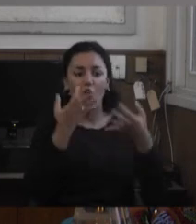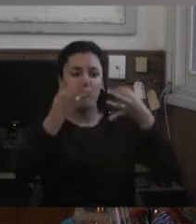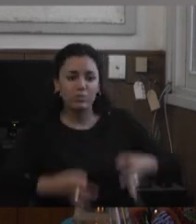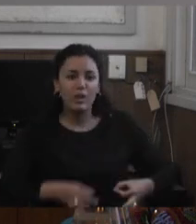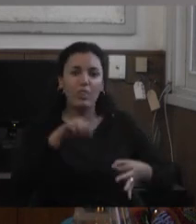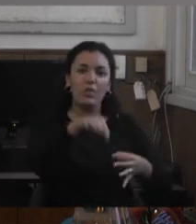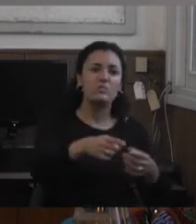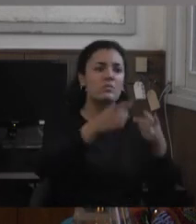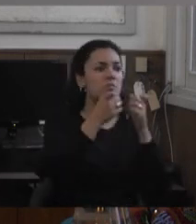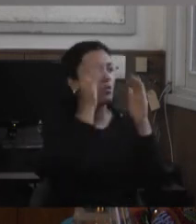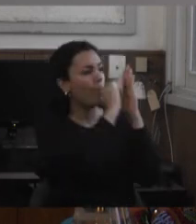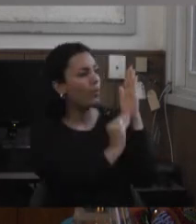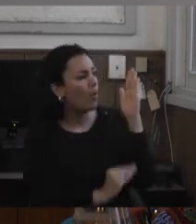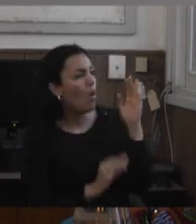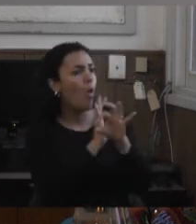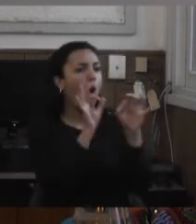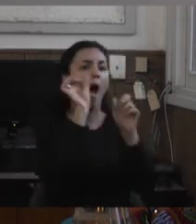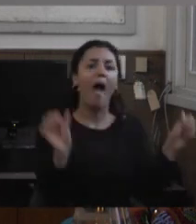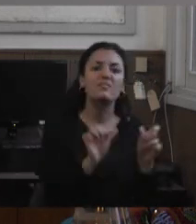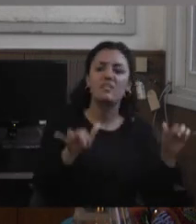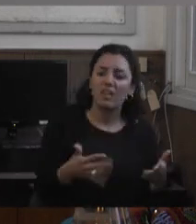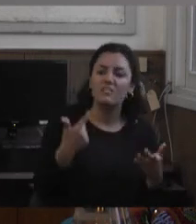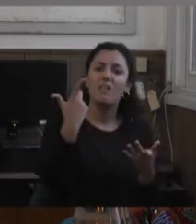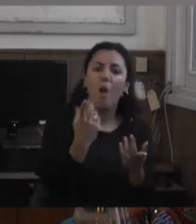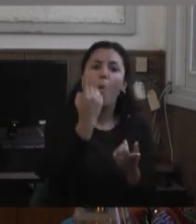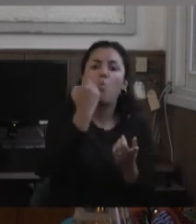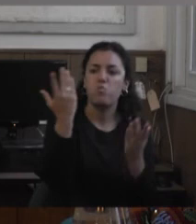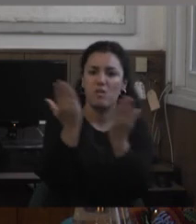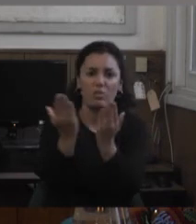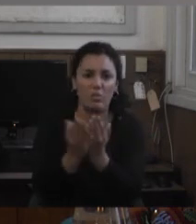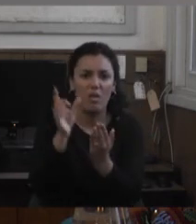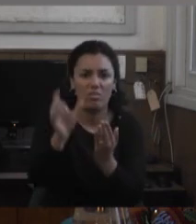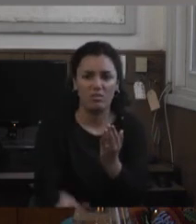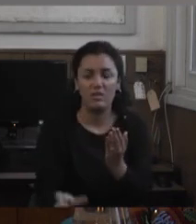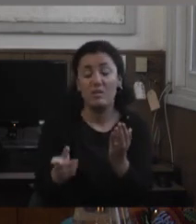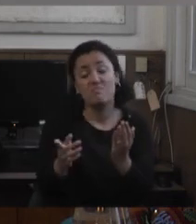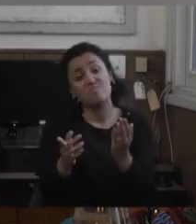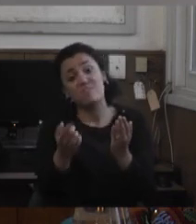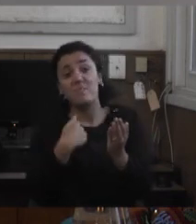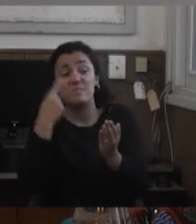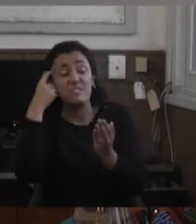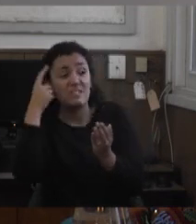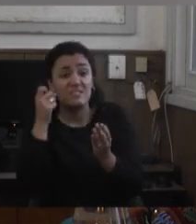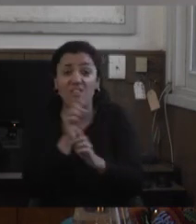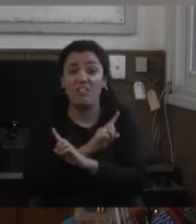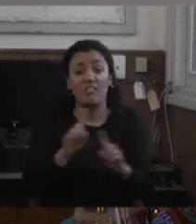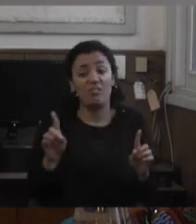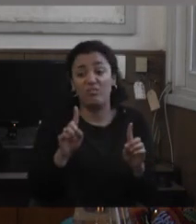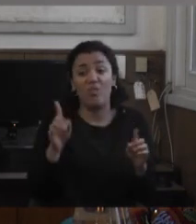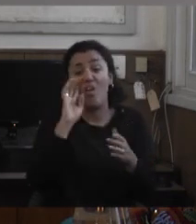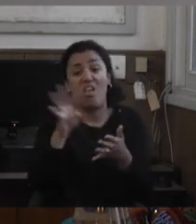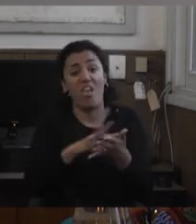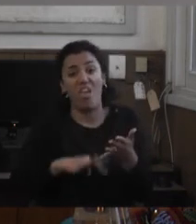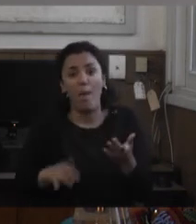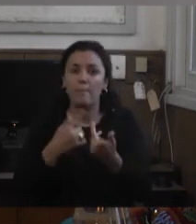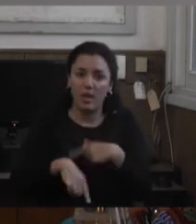protocolo qué hacer si tengo un estudiante mi experiencia digo que nadie lee ese material pero las autoridades siempre necesitan que uno lo